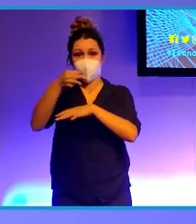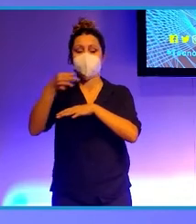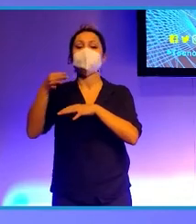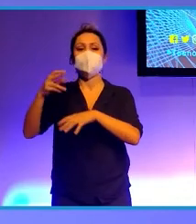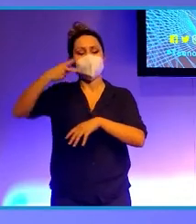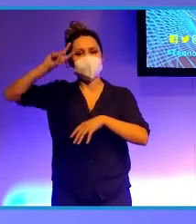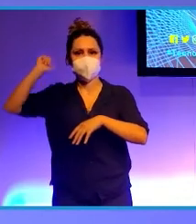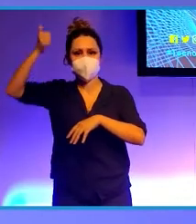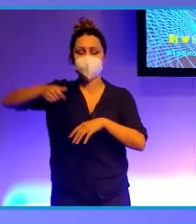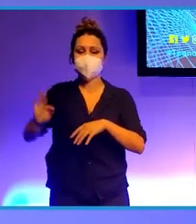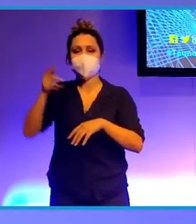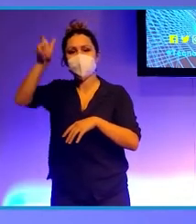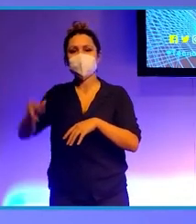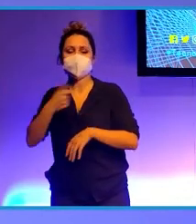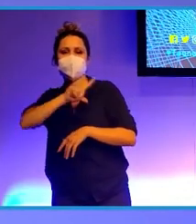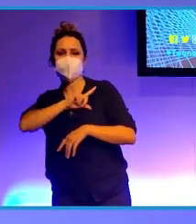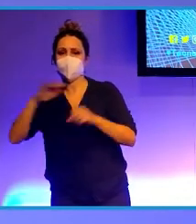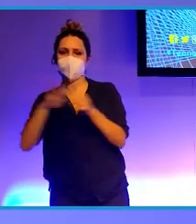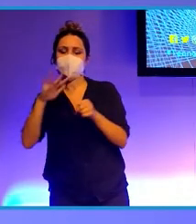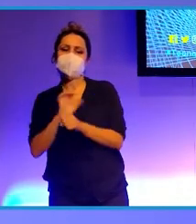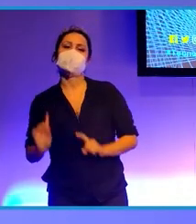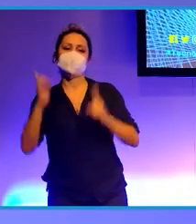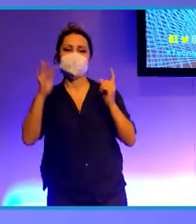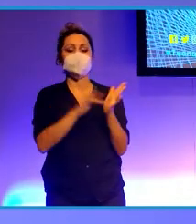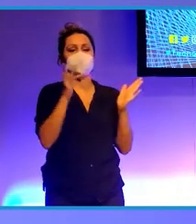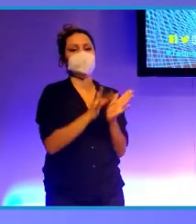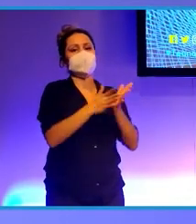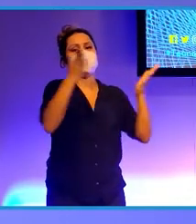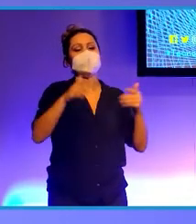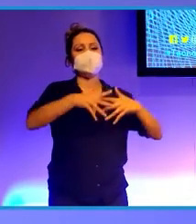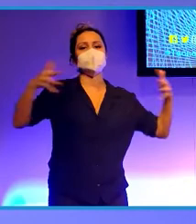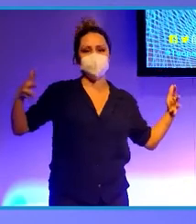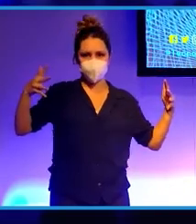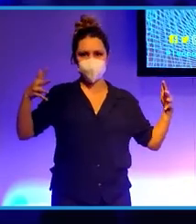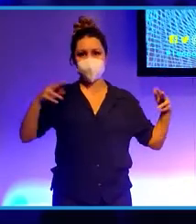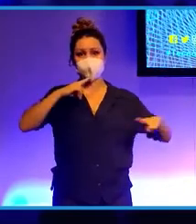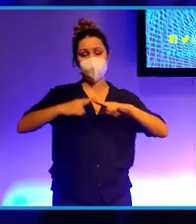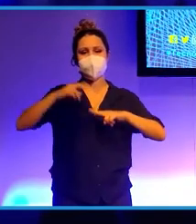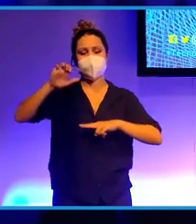españoles más influyentes en blockchain, según el diario Expansión. Con ustedes, En Econor.